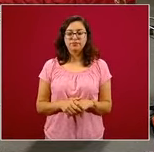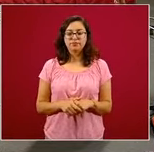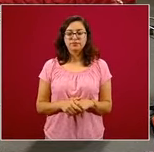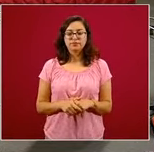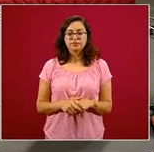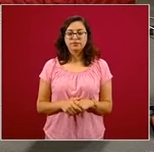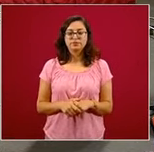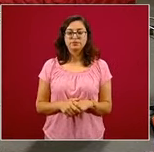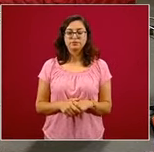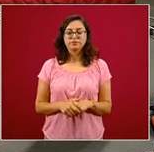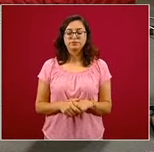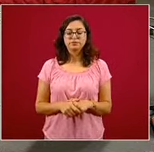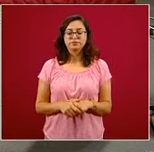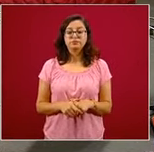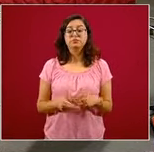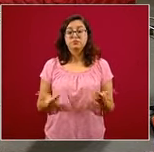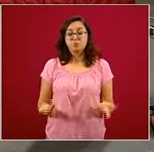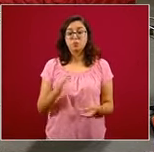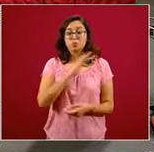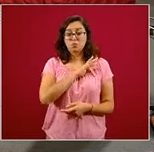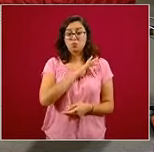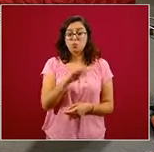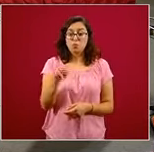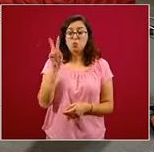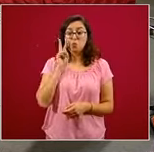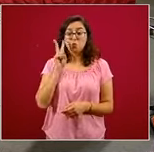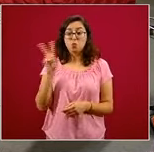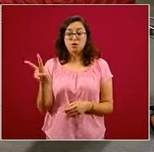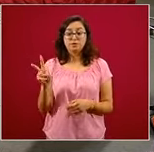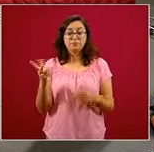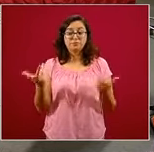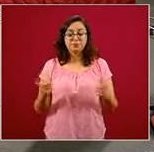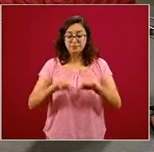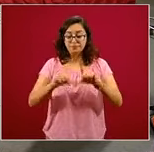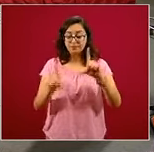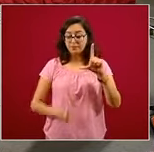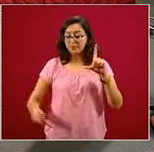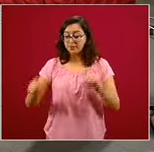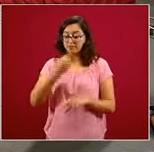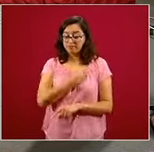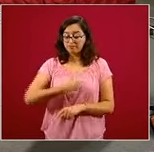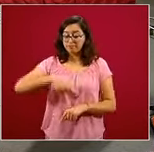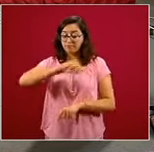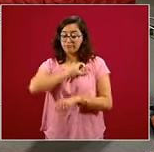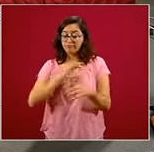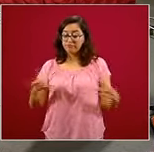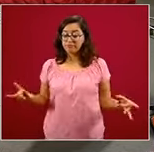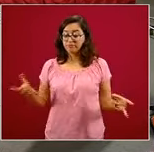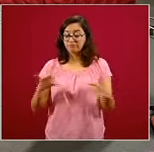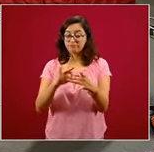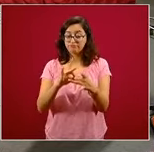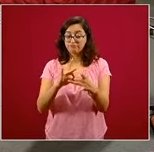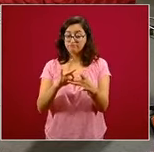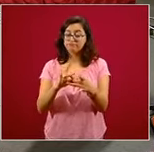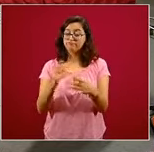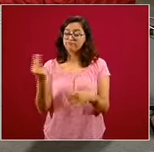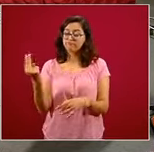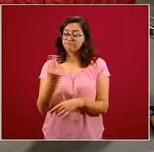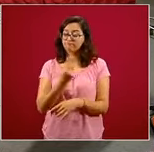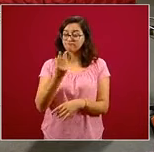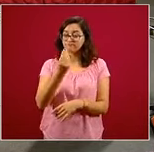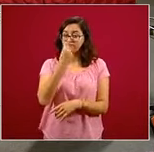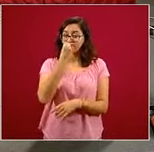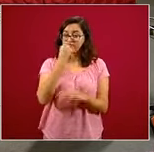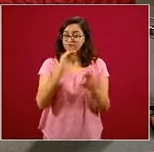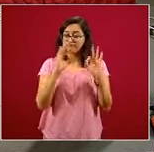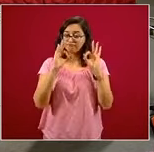Como pueden ver, la salud en México depende de un cambio radical en las prácticas